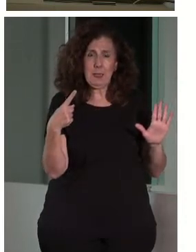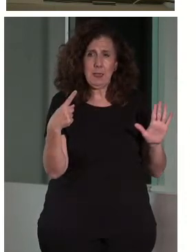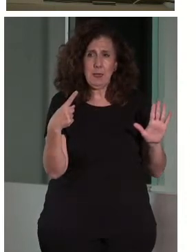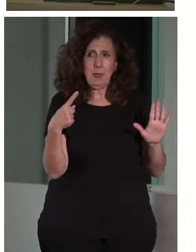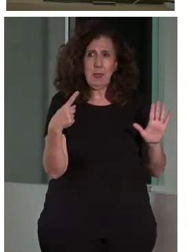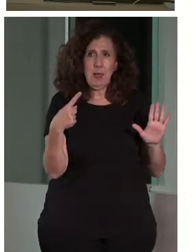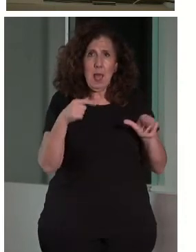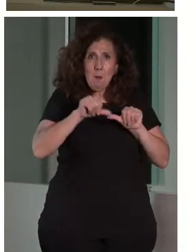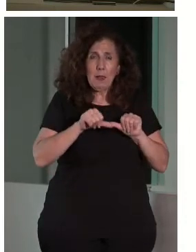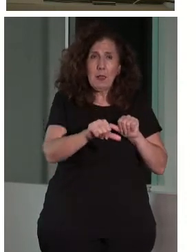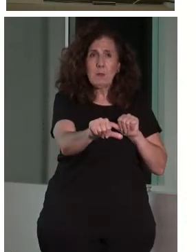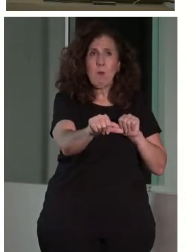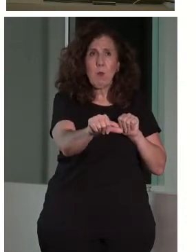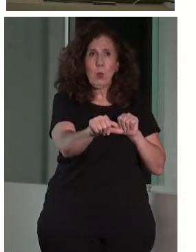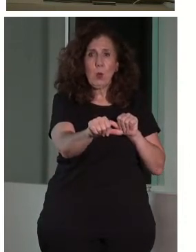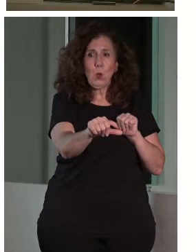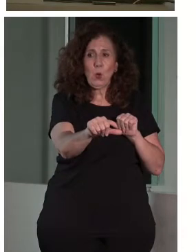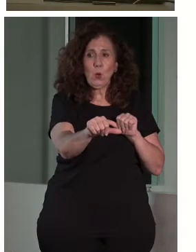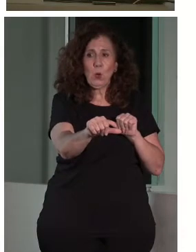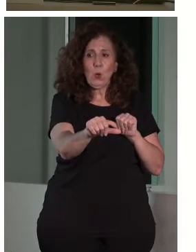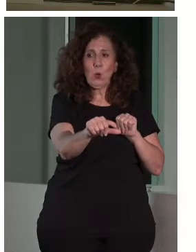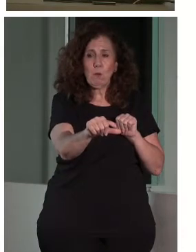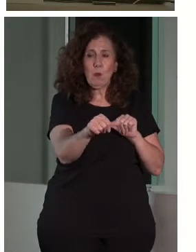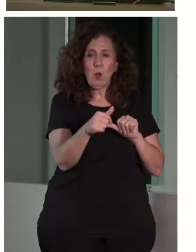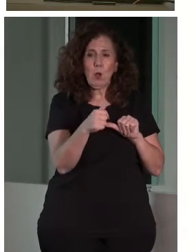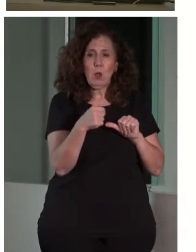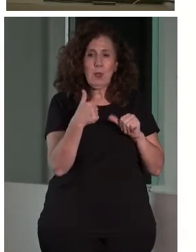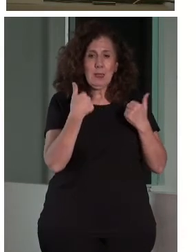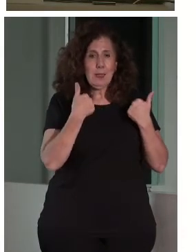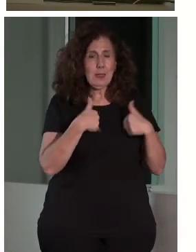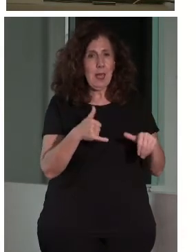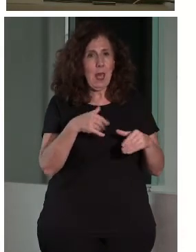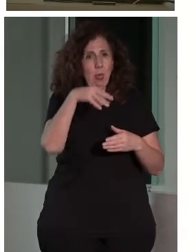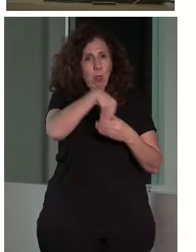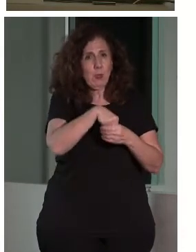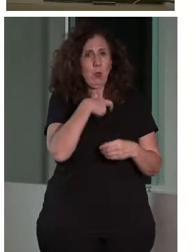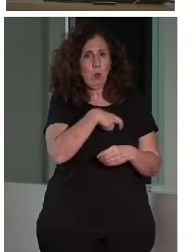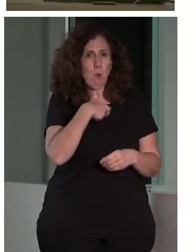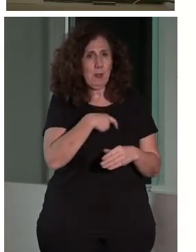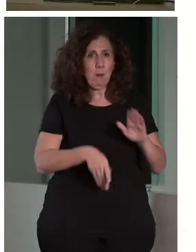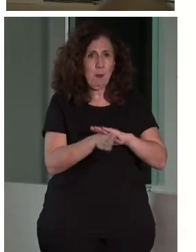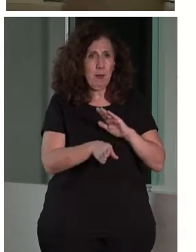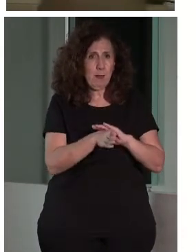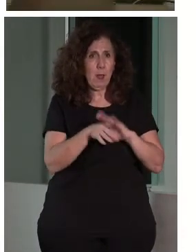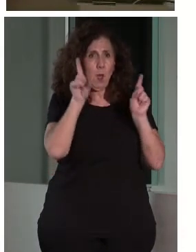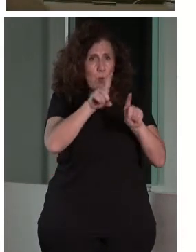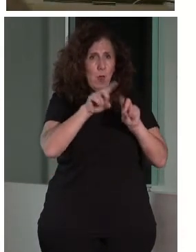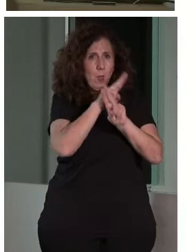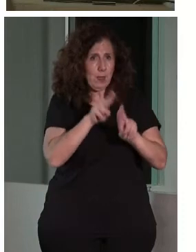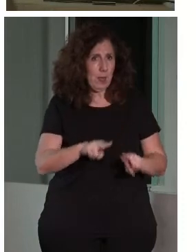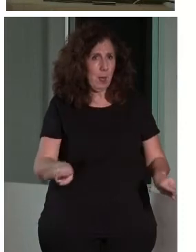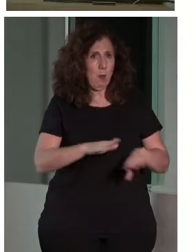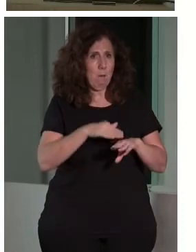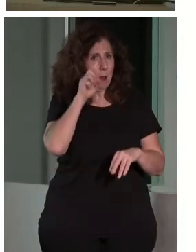A partir de entonces, estamos en el Comité Permanente del Congreso Internacional de Educación y Accesibilidad en Museos.